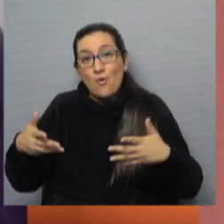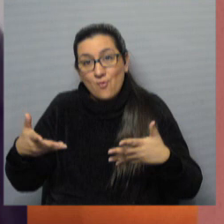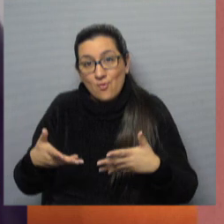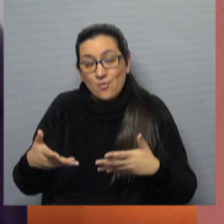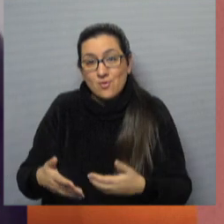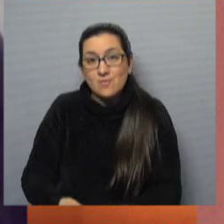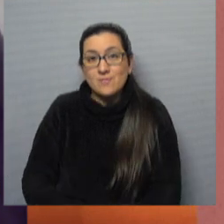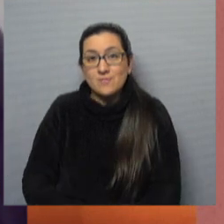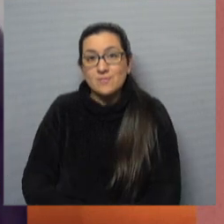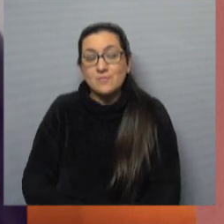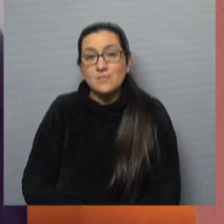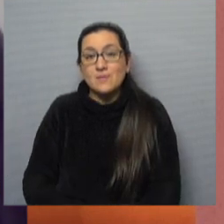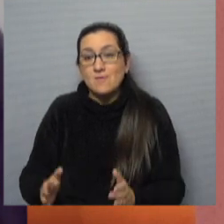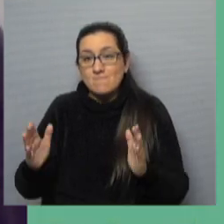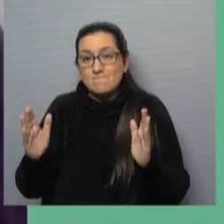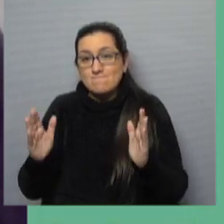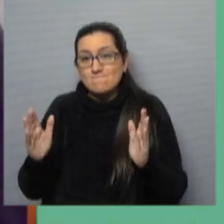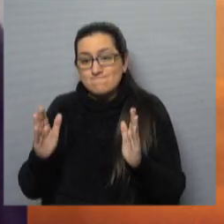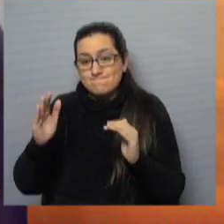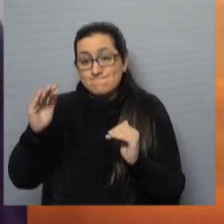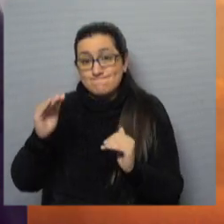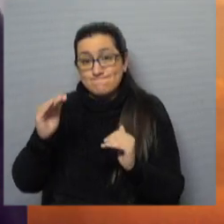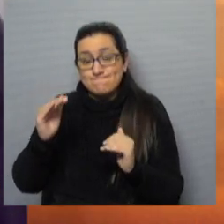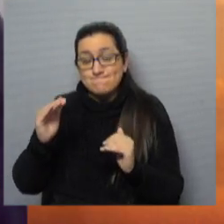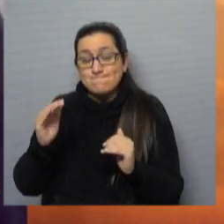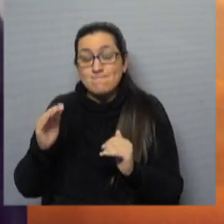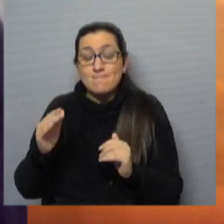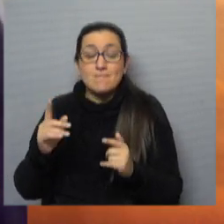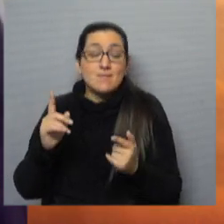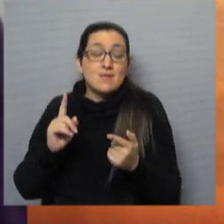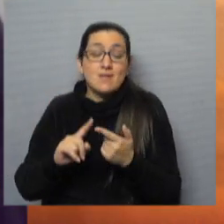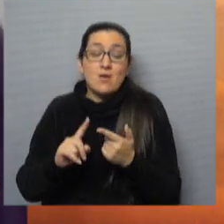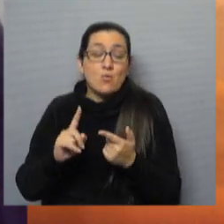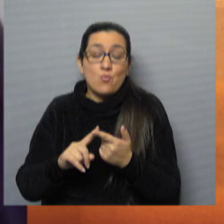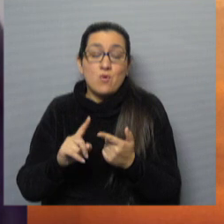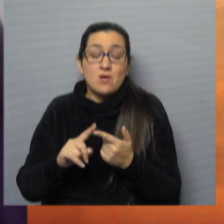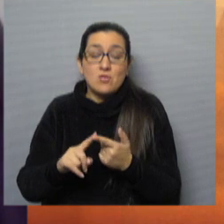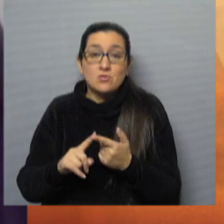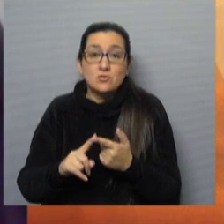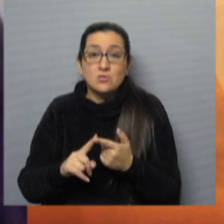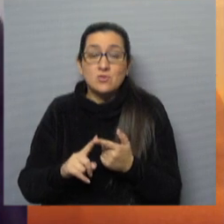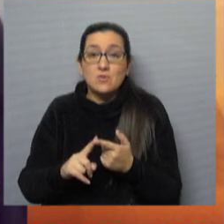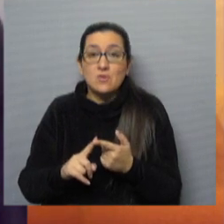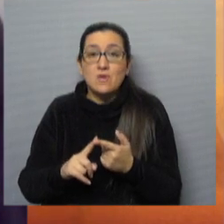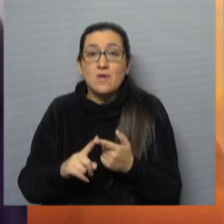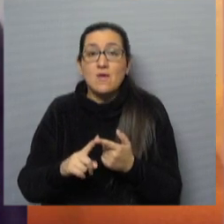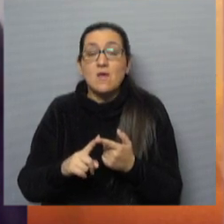encuadrado en acuerdos bilaterales